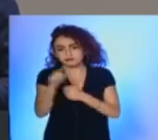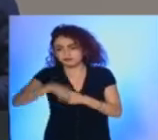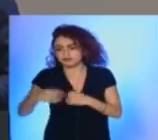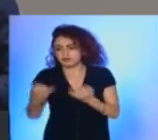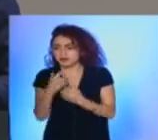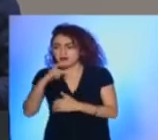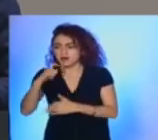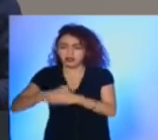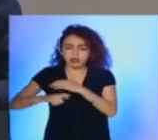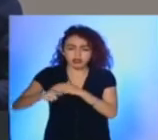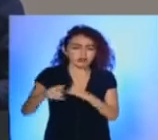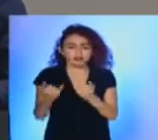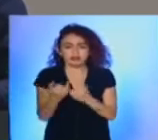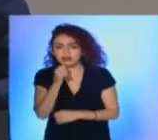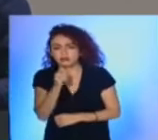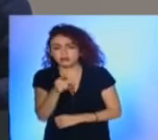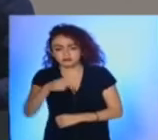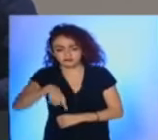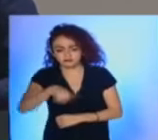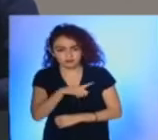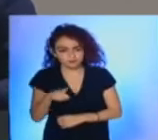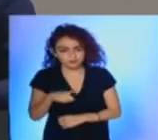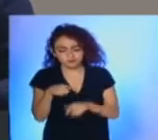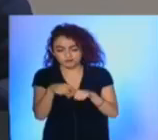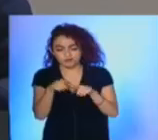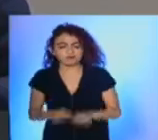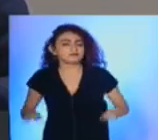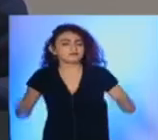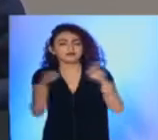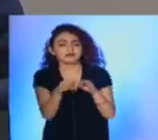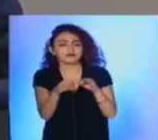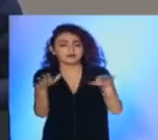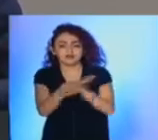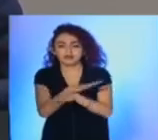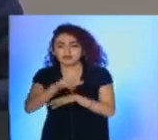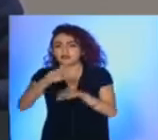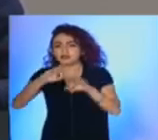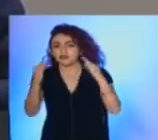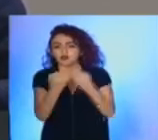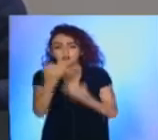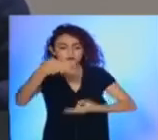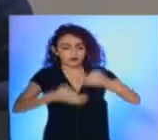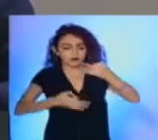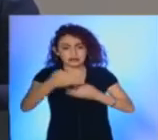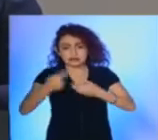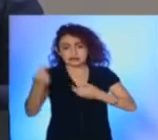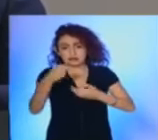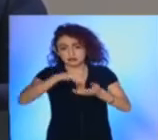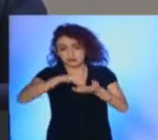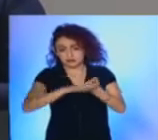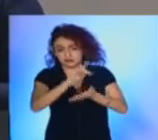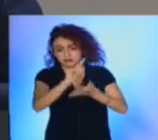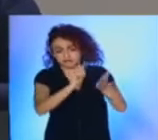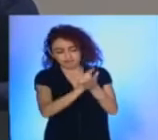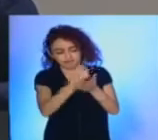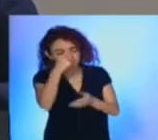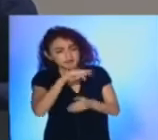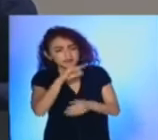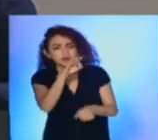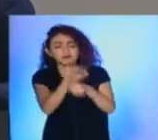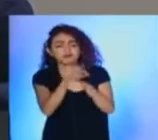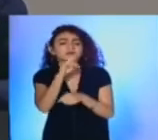los sobornos, y para ello debemos de consolidar las reformas jurídicas necesarias para